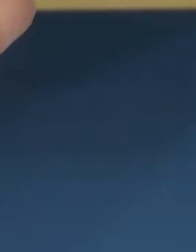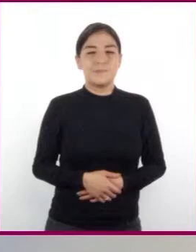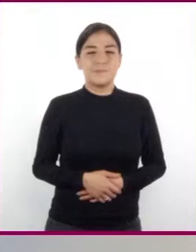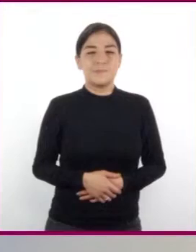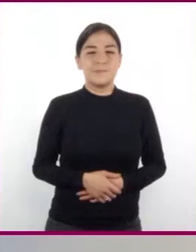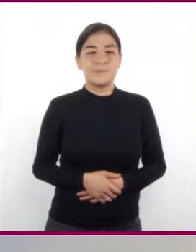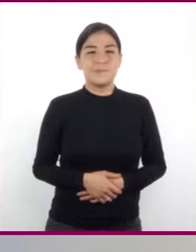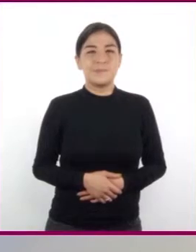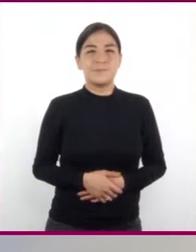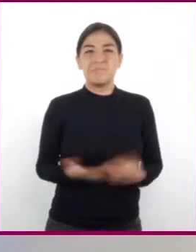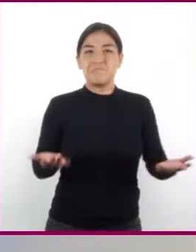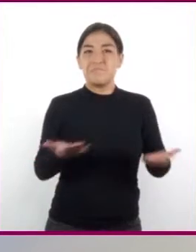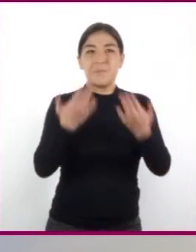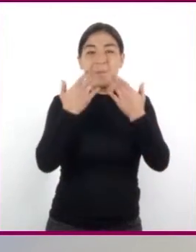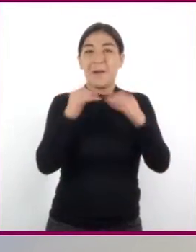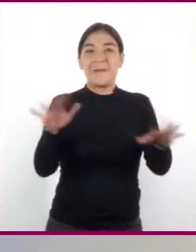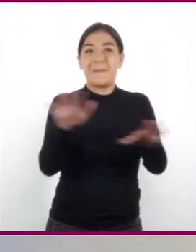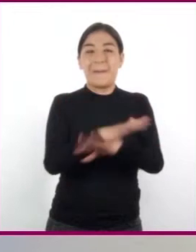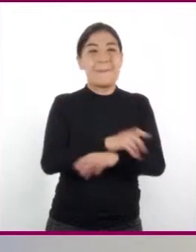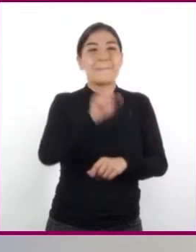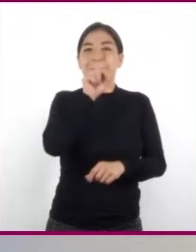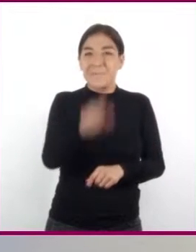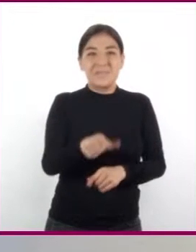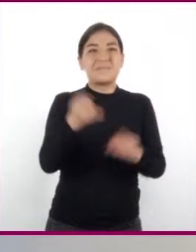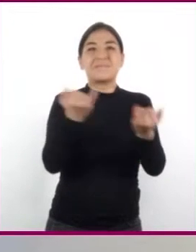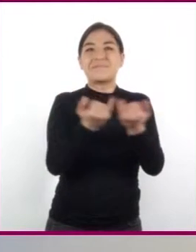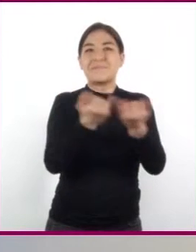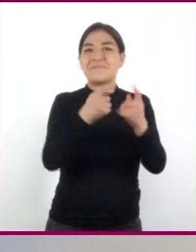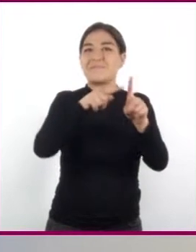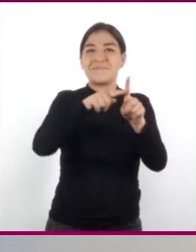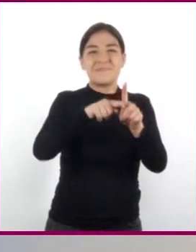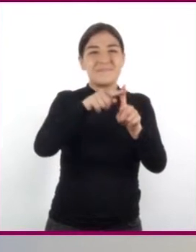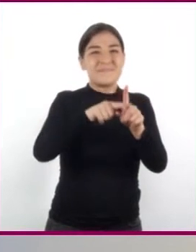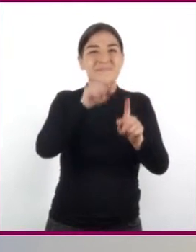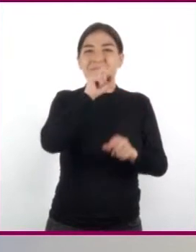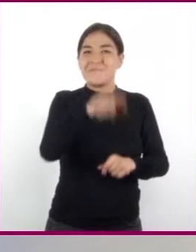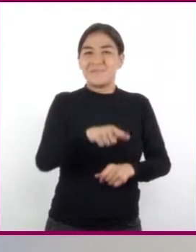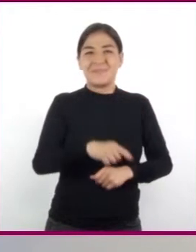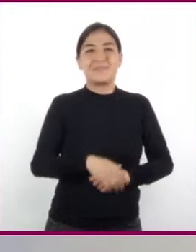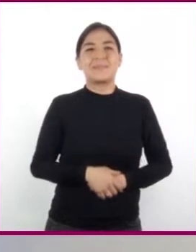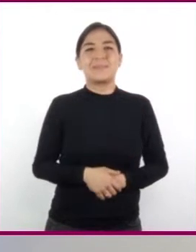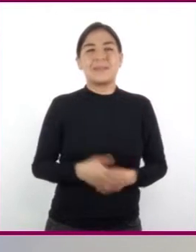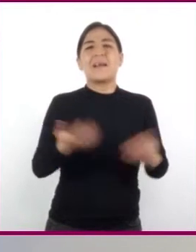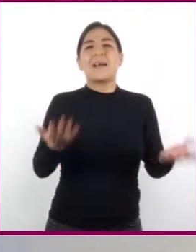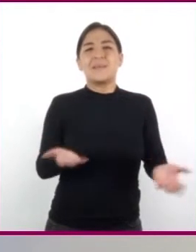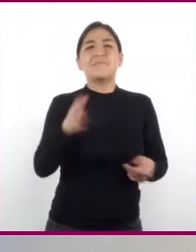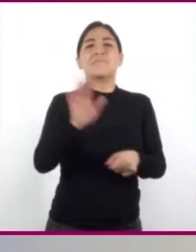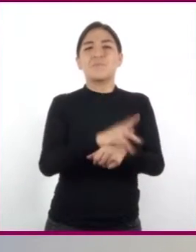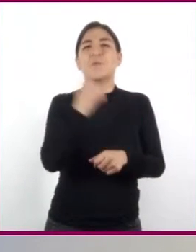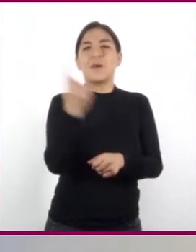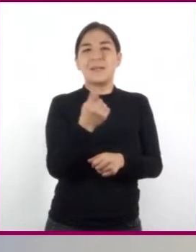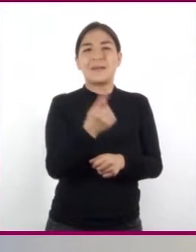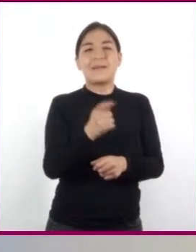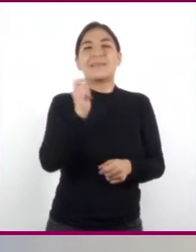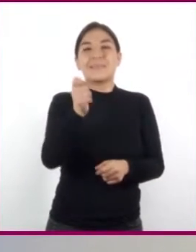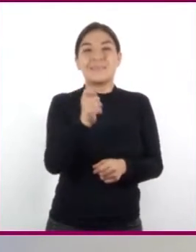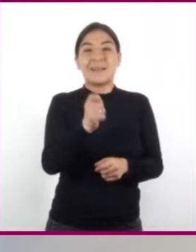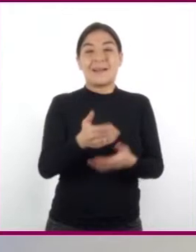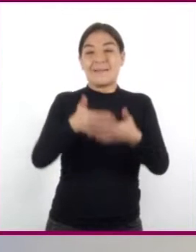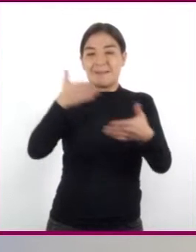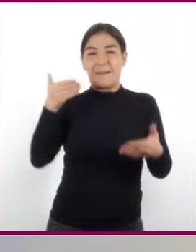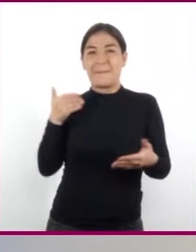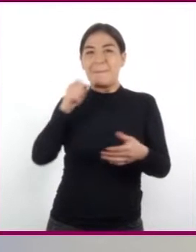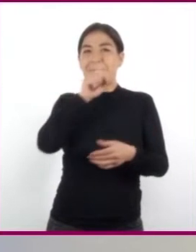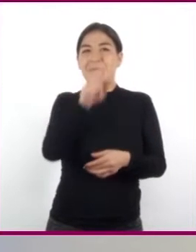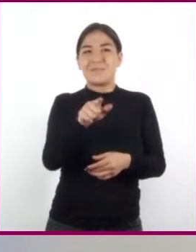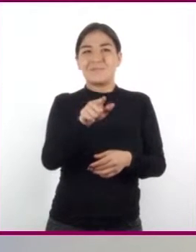No hubo cambio. Sigue teniendo la misma temperatura. Eso se debe a que desde un principio su